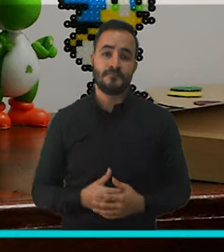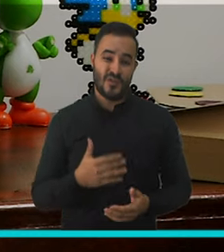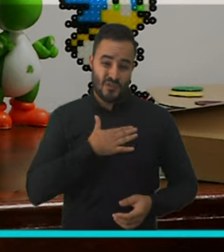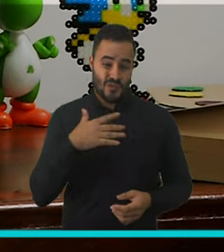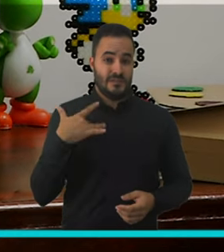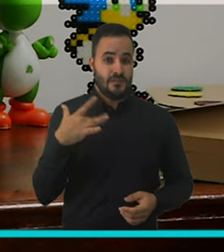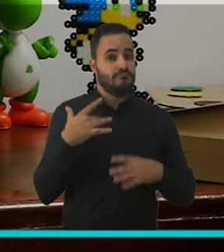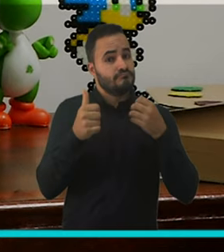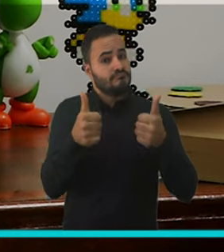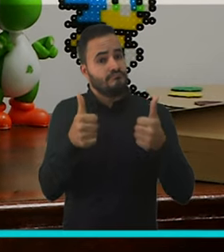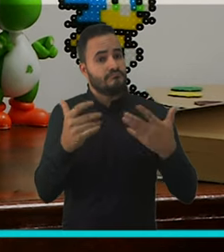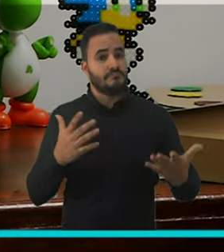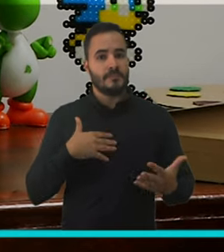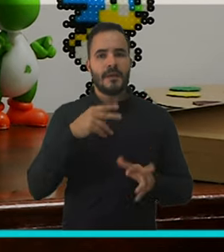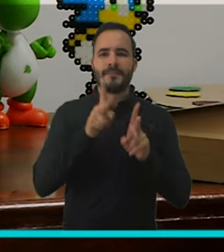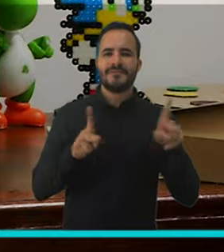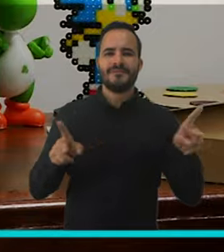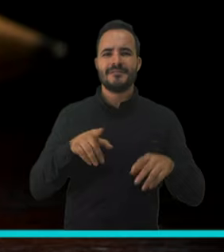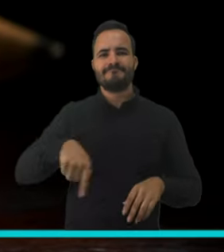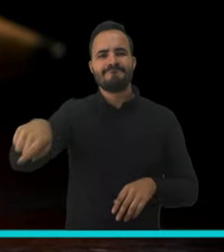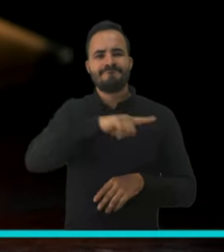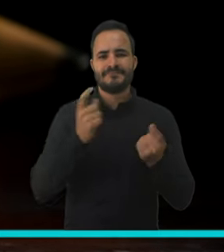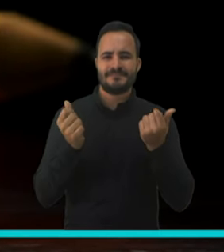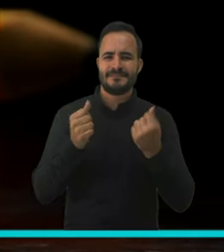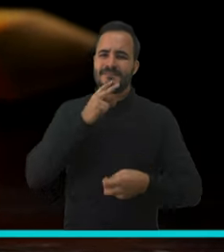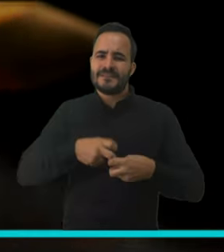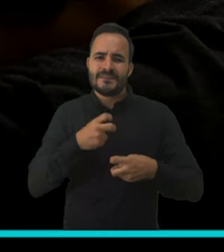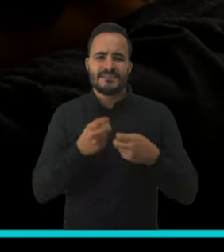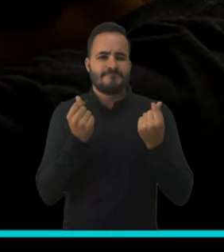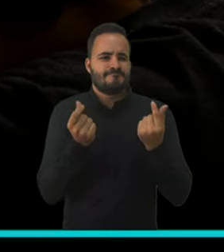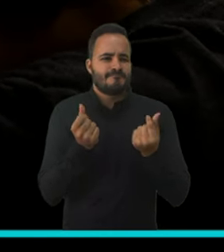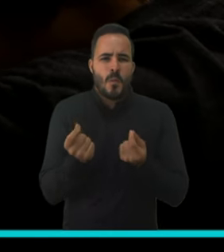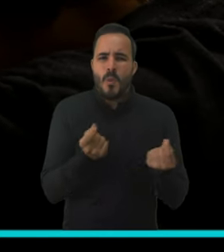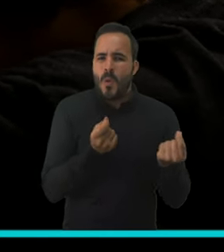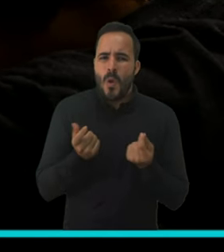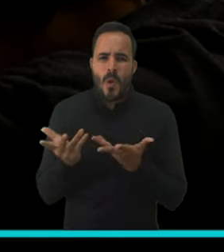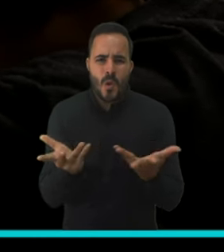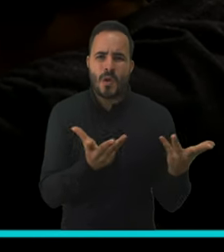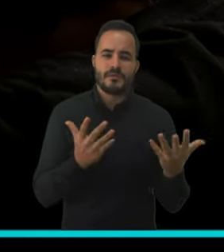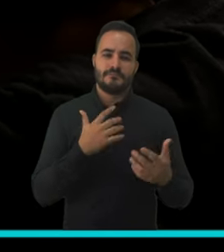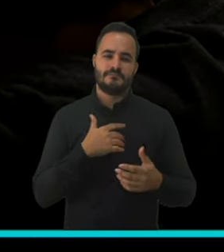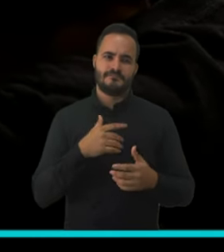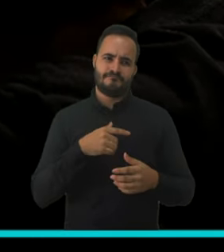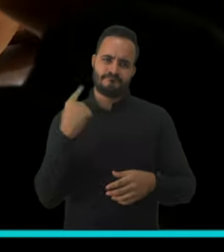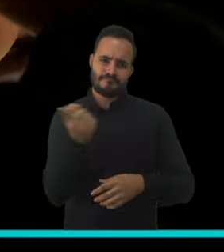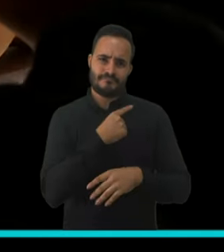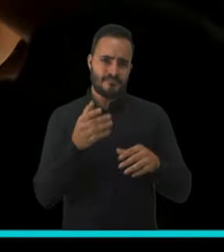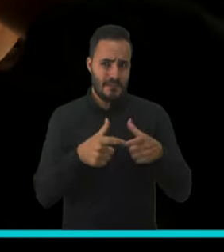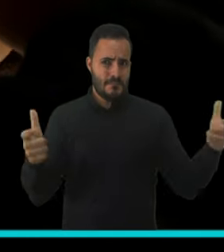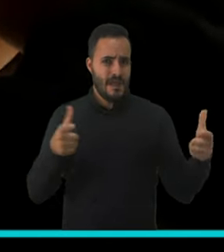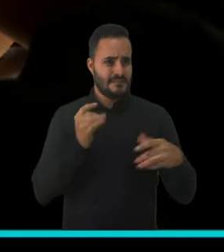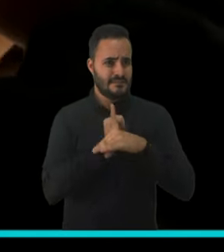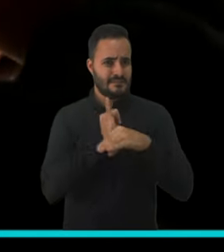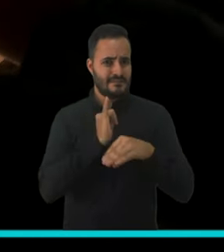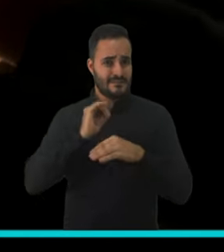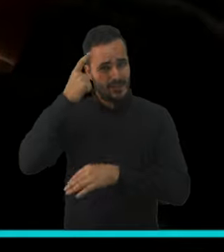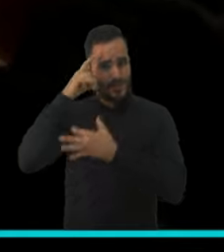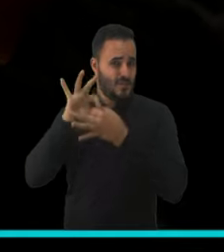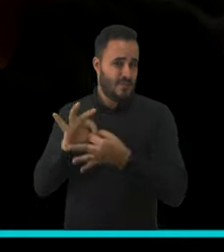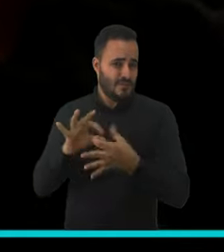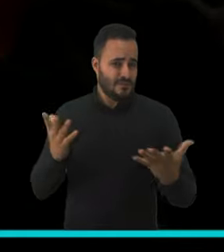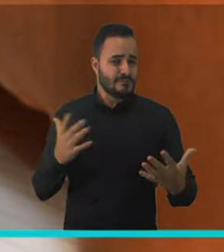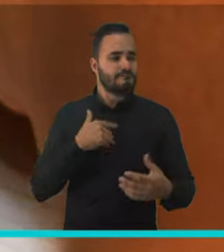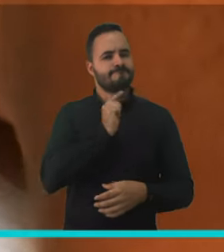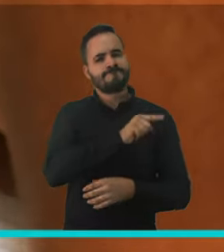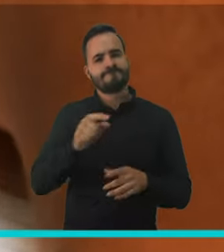a tiempo. Parece bueno porque ayuda a que, por ejemplo, personas que son de bajos recursos, que incluso la mayoría de colegios son